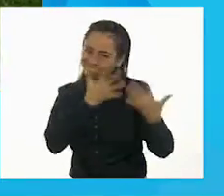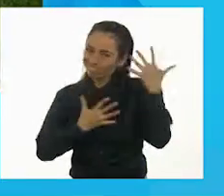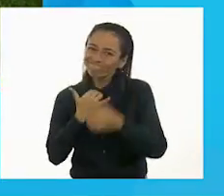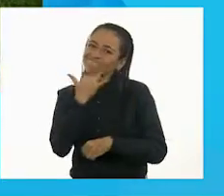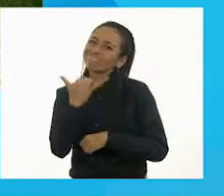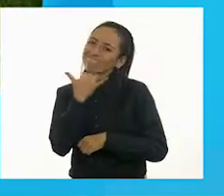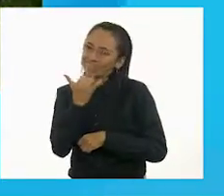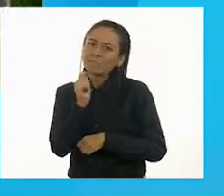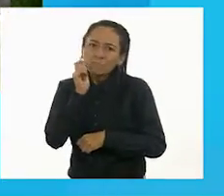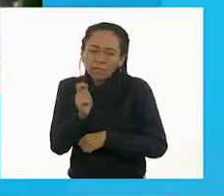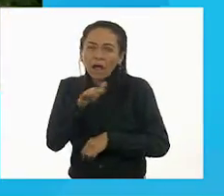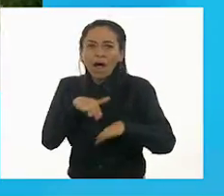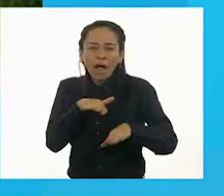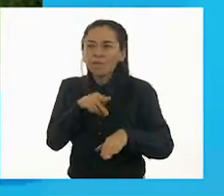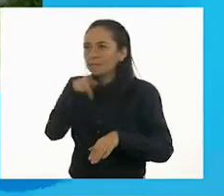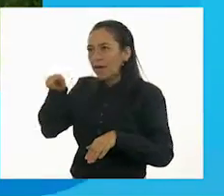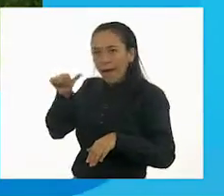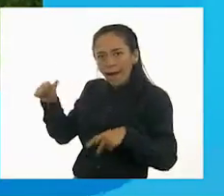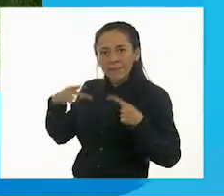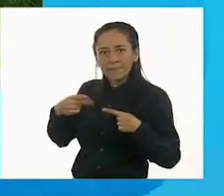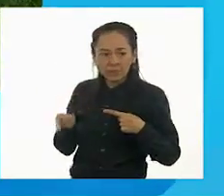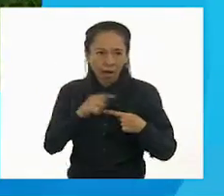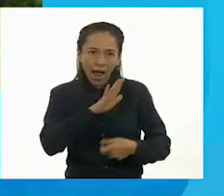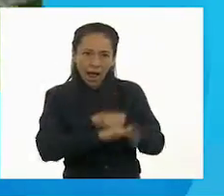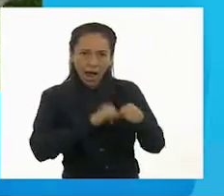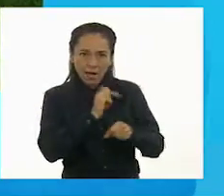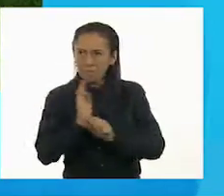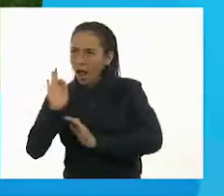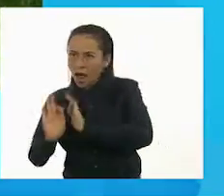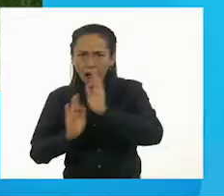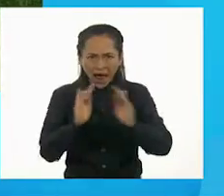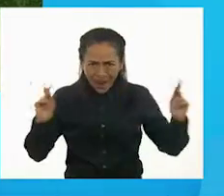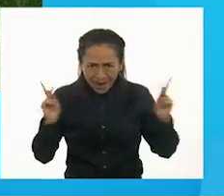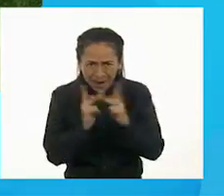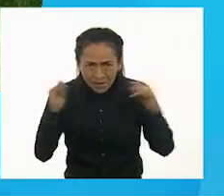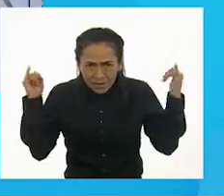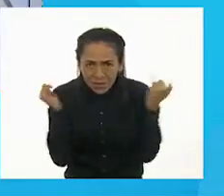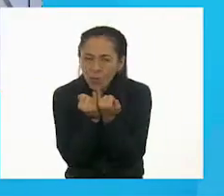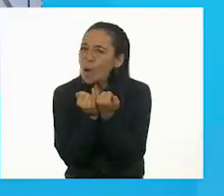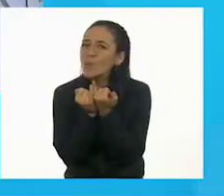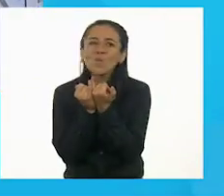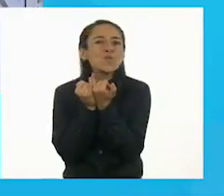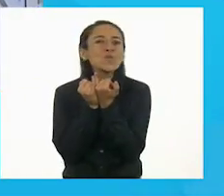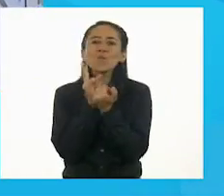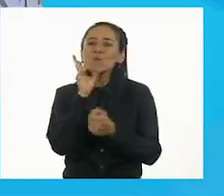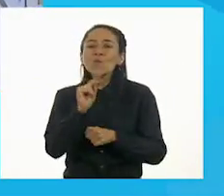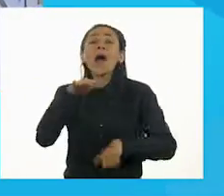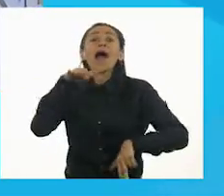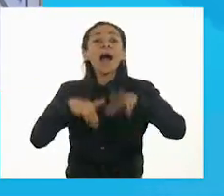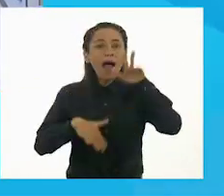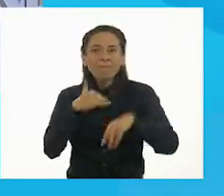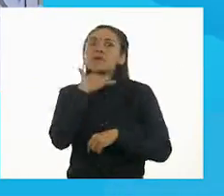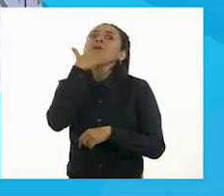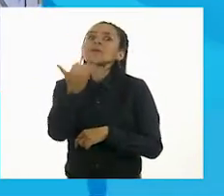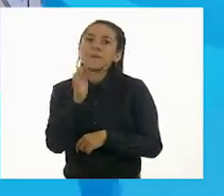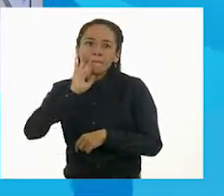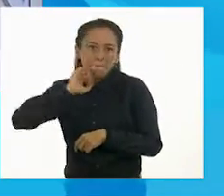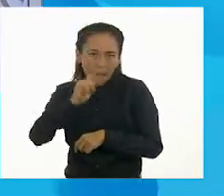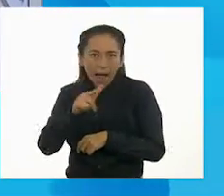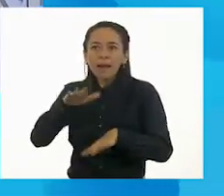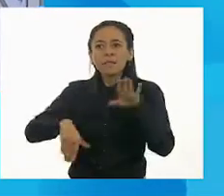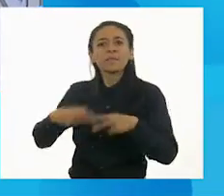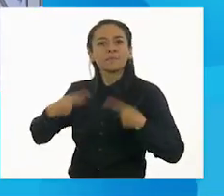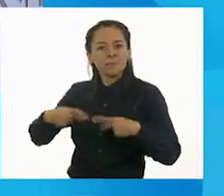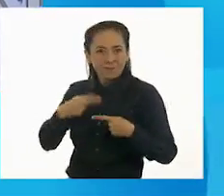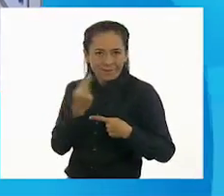que a los humanos y en este aspecto incurrimos en faltas muy graves como por ejemplo darles los mismos medicamentos que a los humanos, que ya más adelante hablaremos